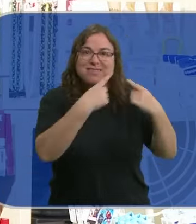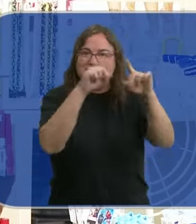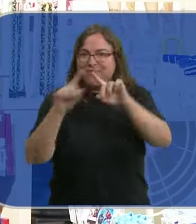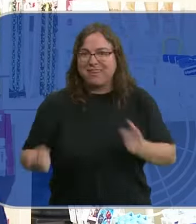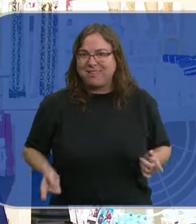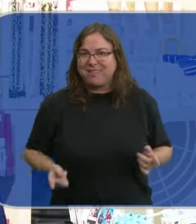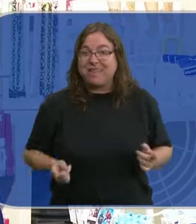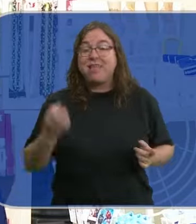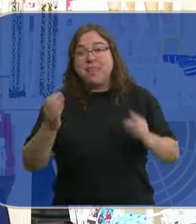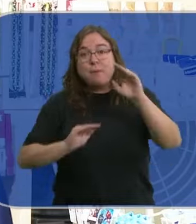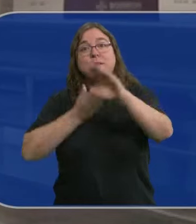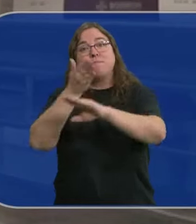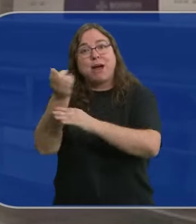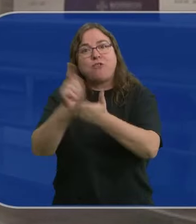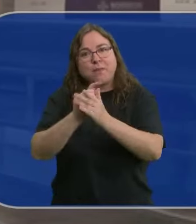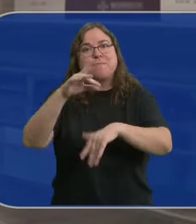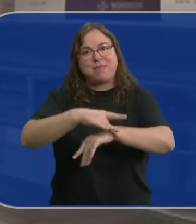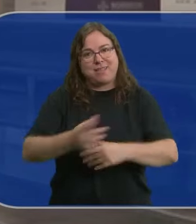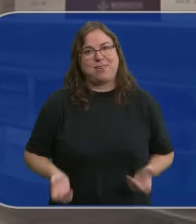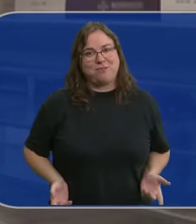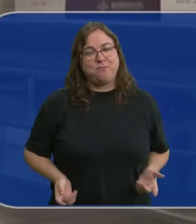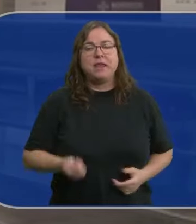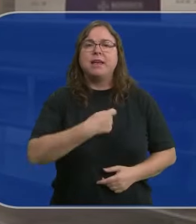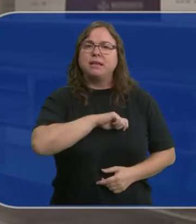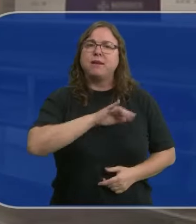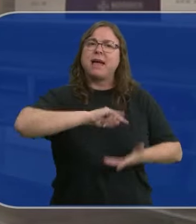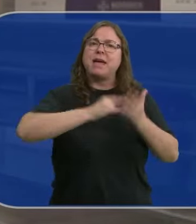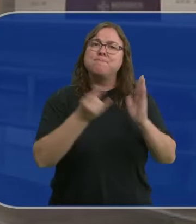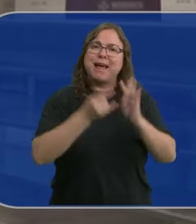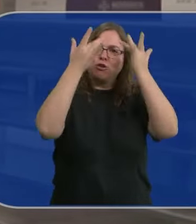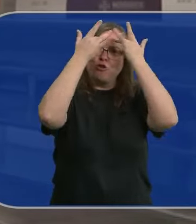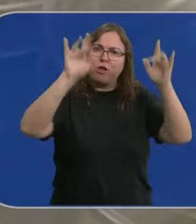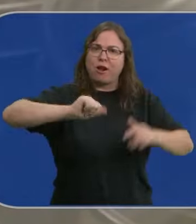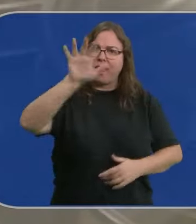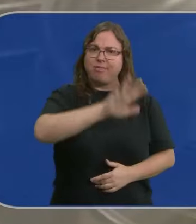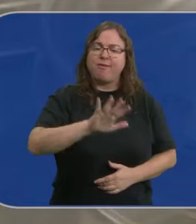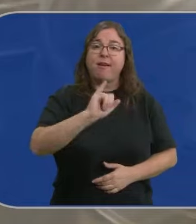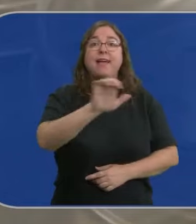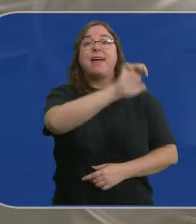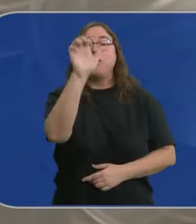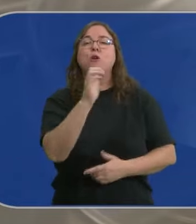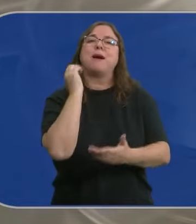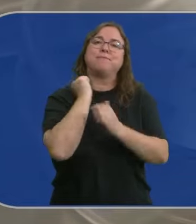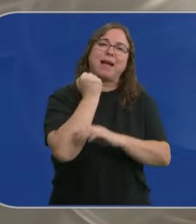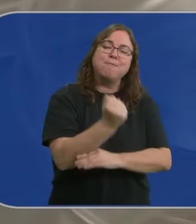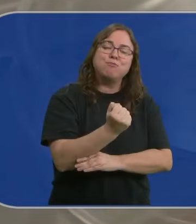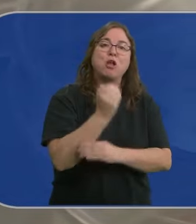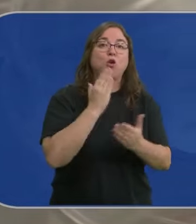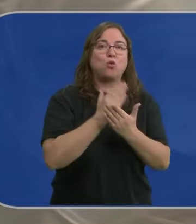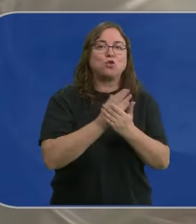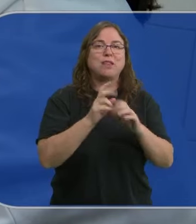distinto, lo que tenemos que volver es al médico. España tiene su propio Plan Nacional de Concienciación y Europa apoya cursos sobre los